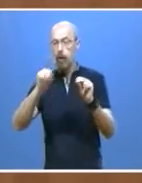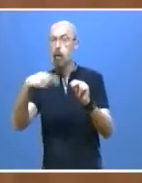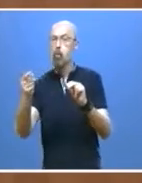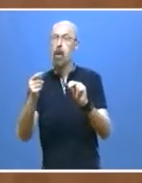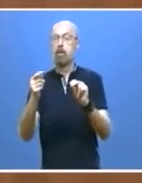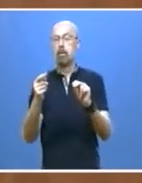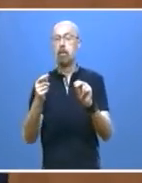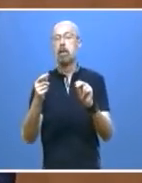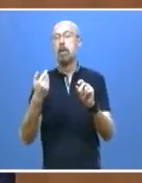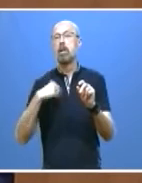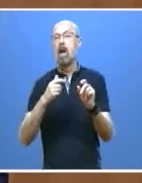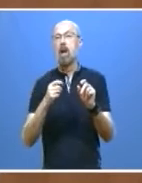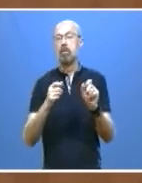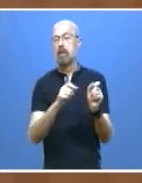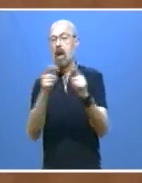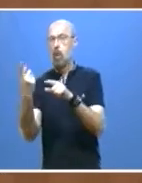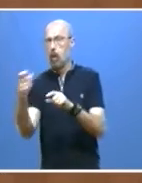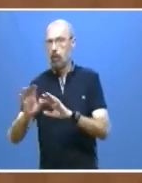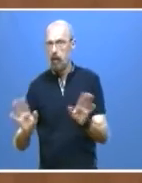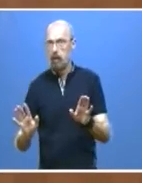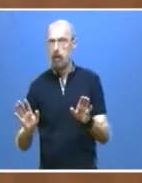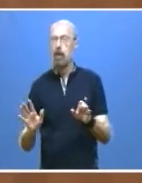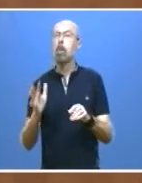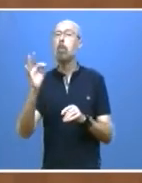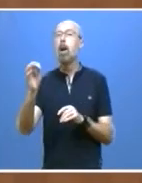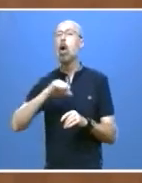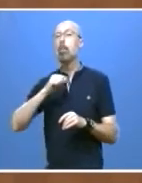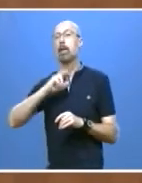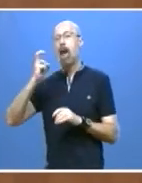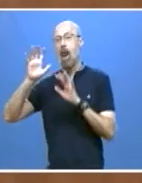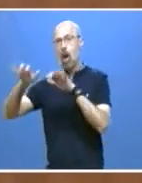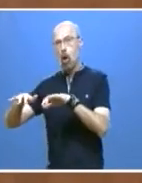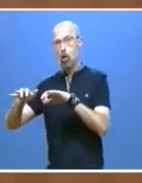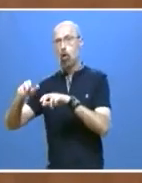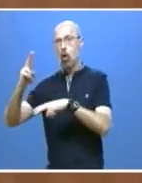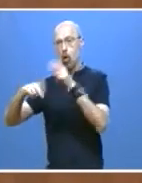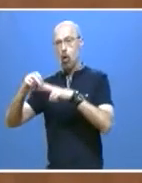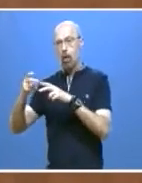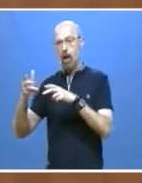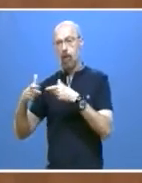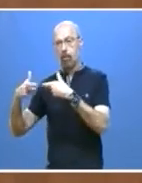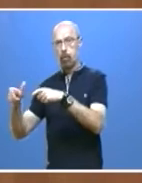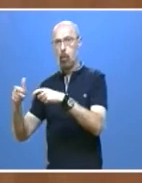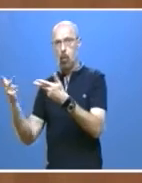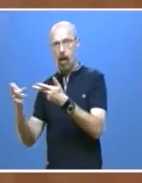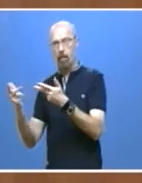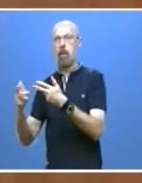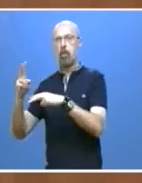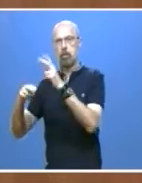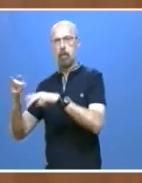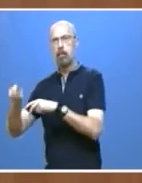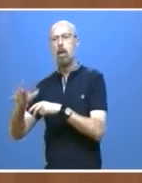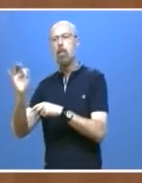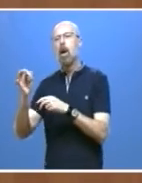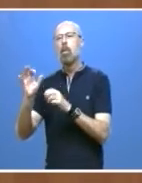obras de ampliación de las urgencias del Hospital de León y vamos a licitar la compra de un acelerador lineal para este centro.